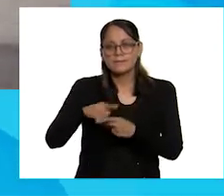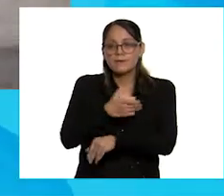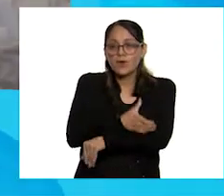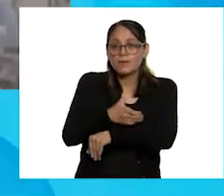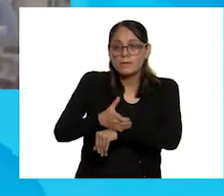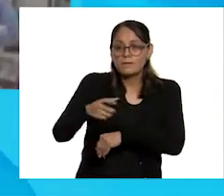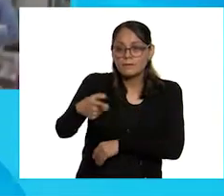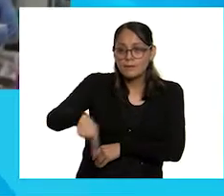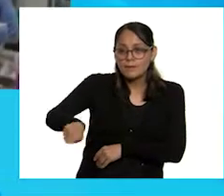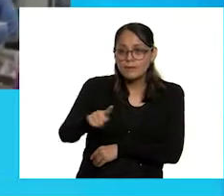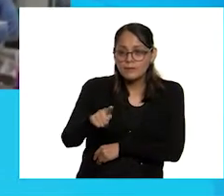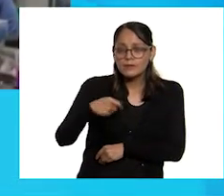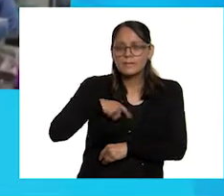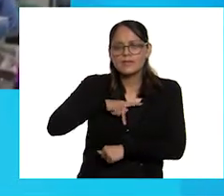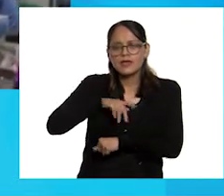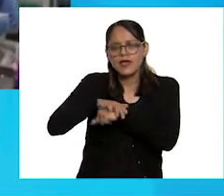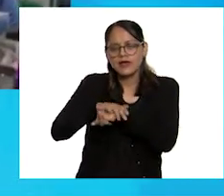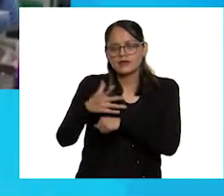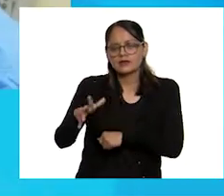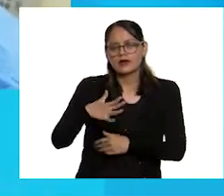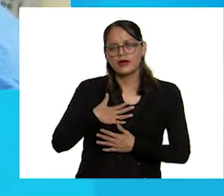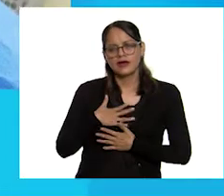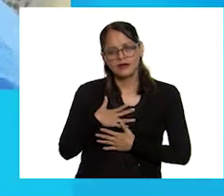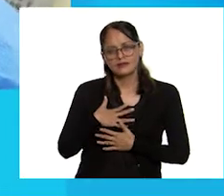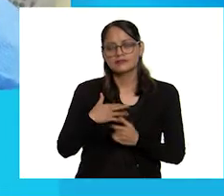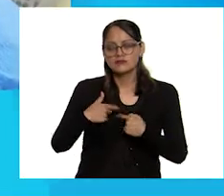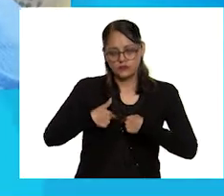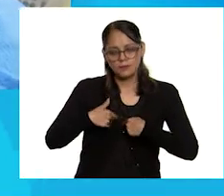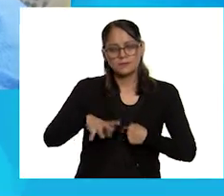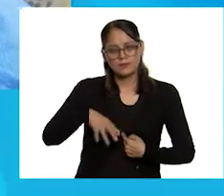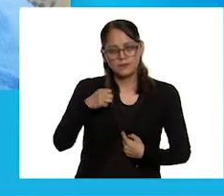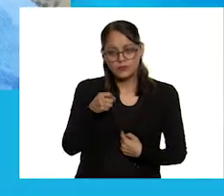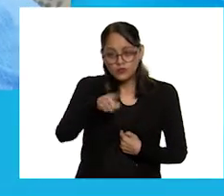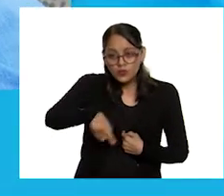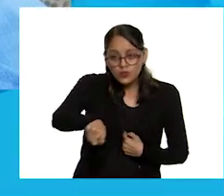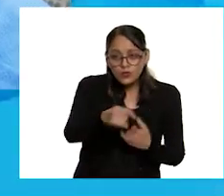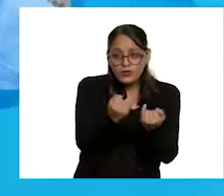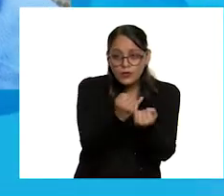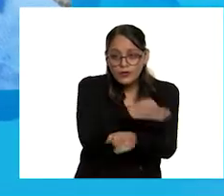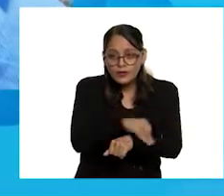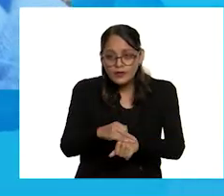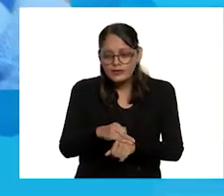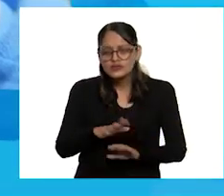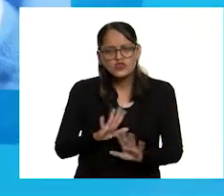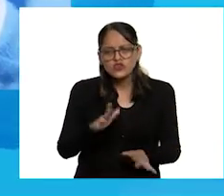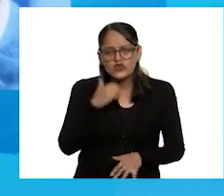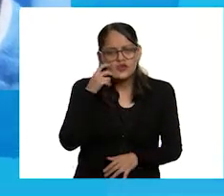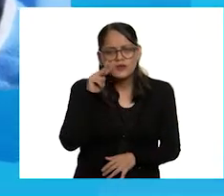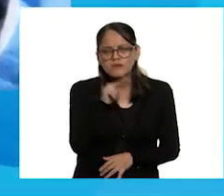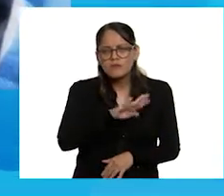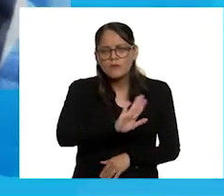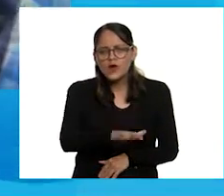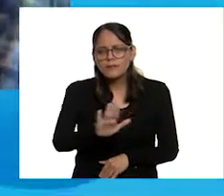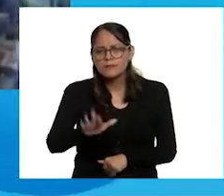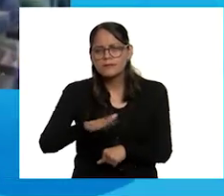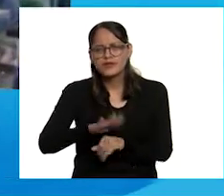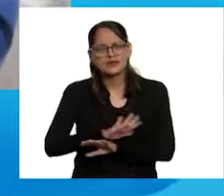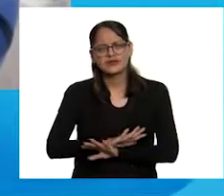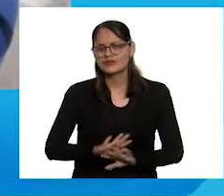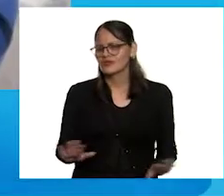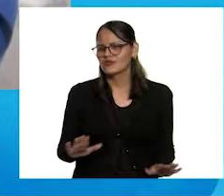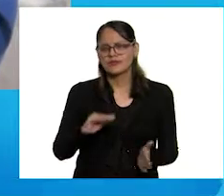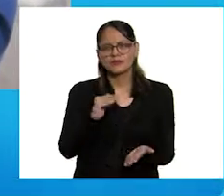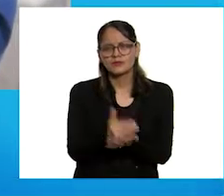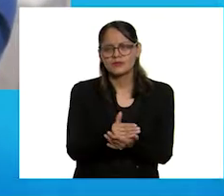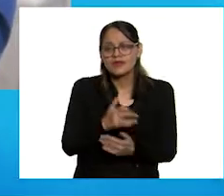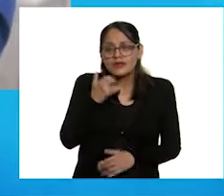amigos, eres tú y tu familia. El no querer ver más muertes, quiero ver